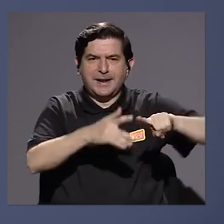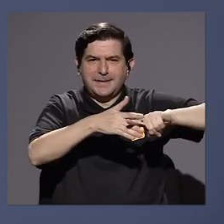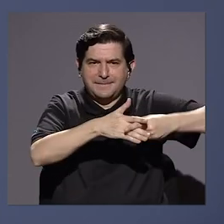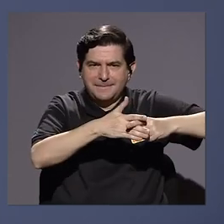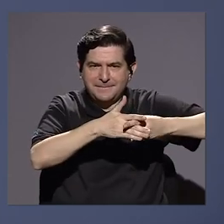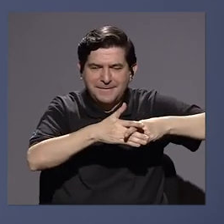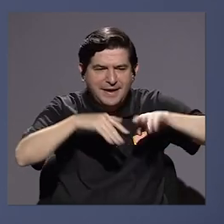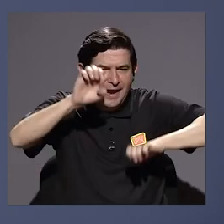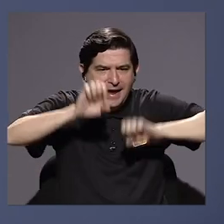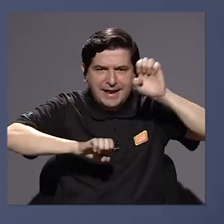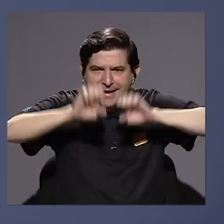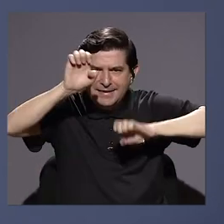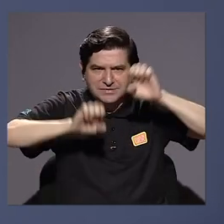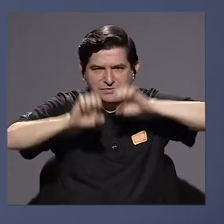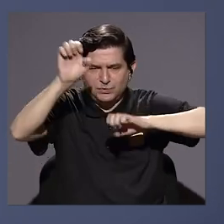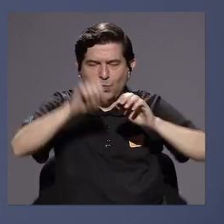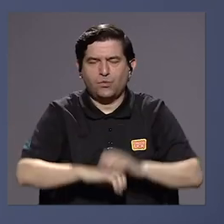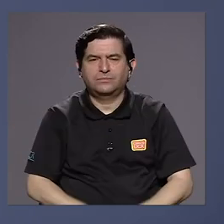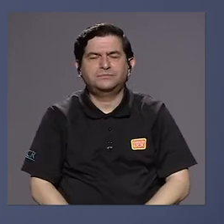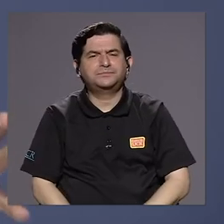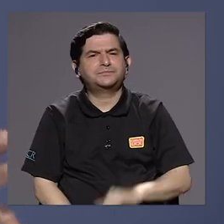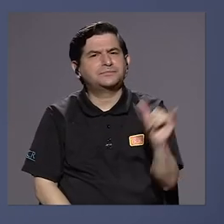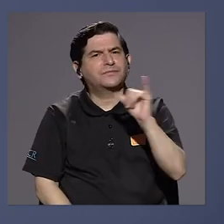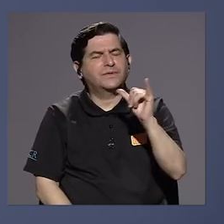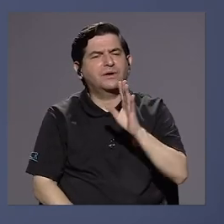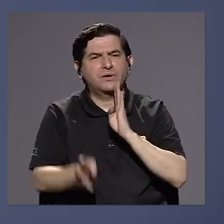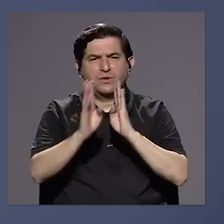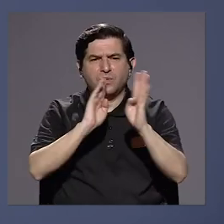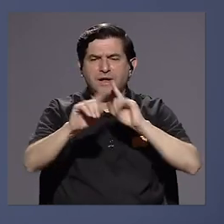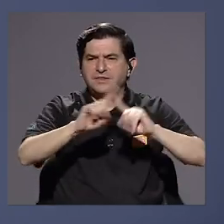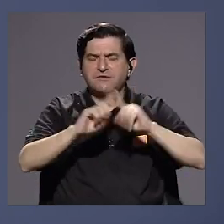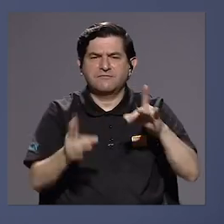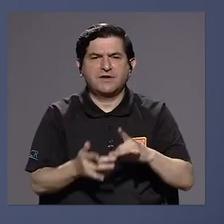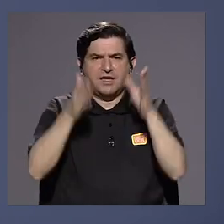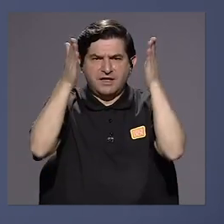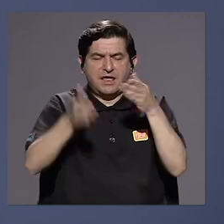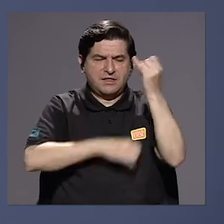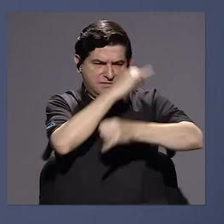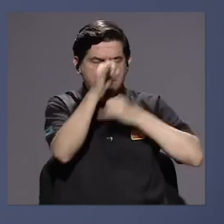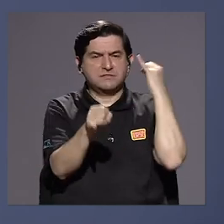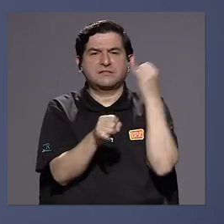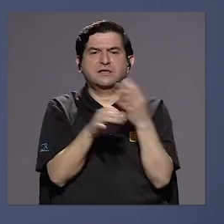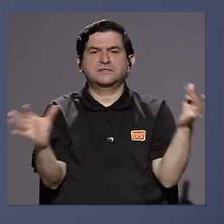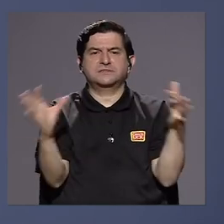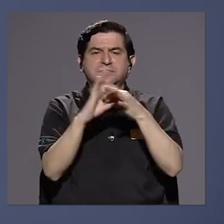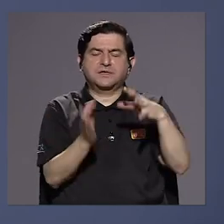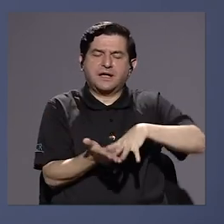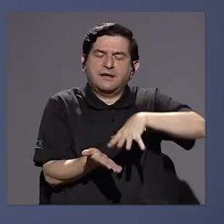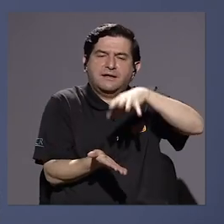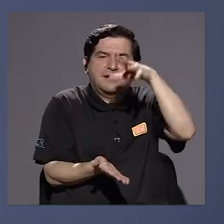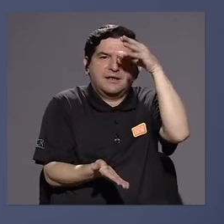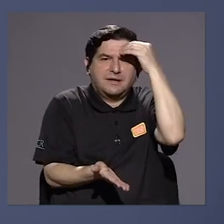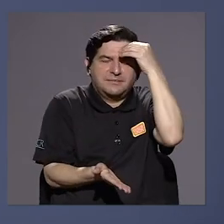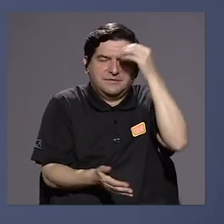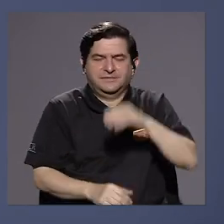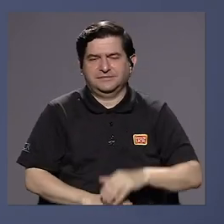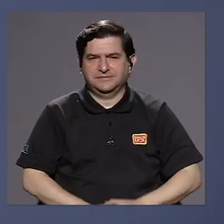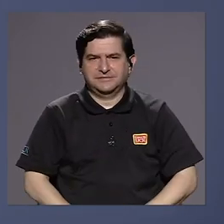mecanismo de evaluación y también, conversando con muchos especialistas internacionales en torno al aprendizaje,